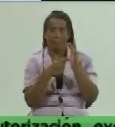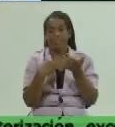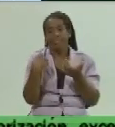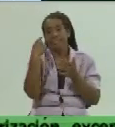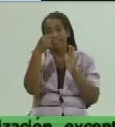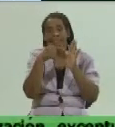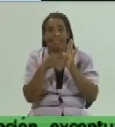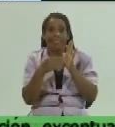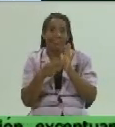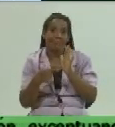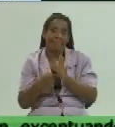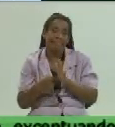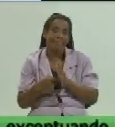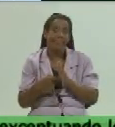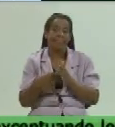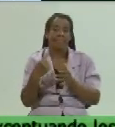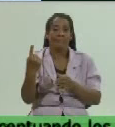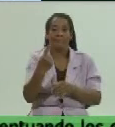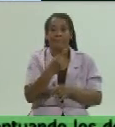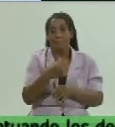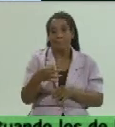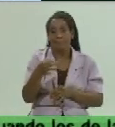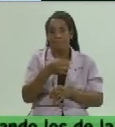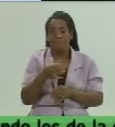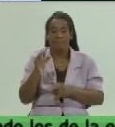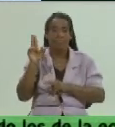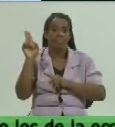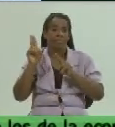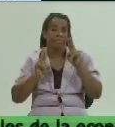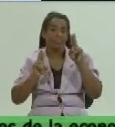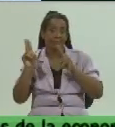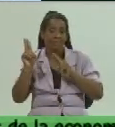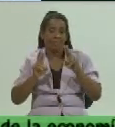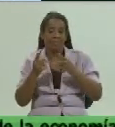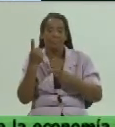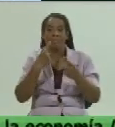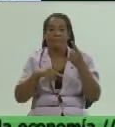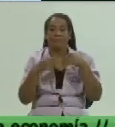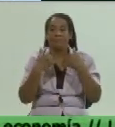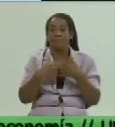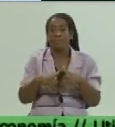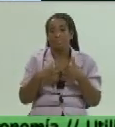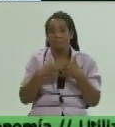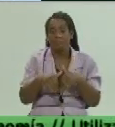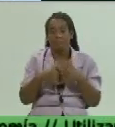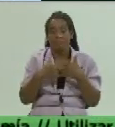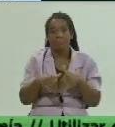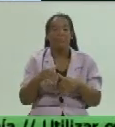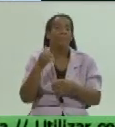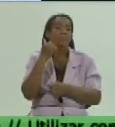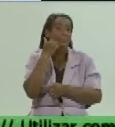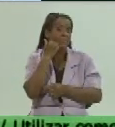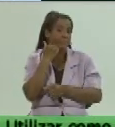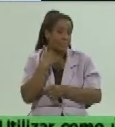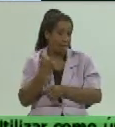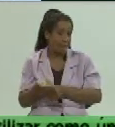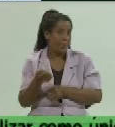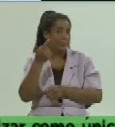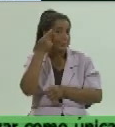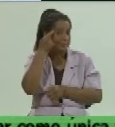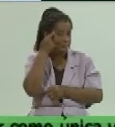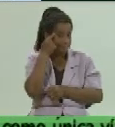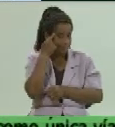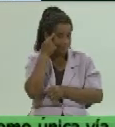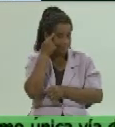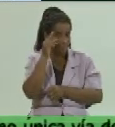picos de cosecha acuerdos que se han concertado con algunos productores y también teniendo en cuenta que después el